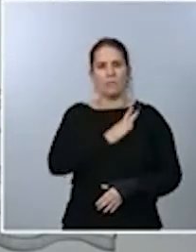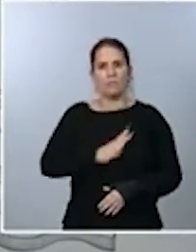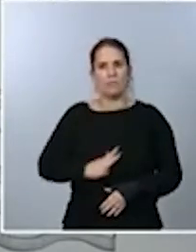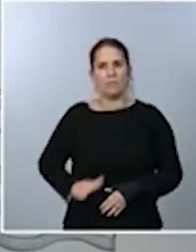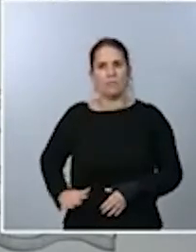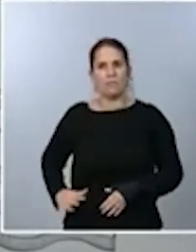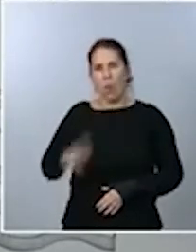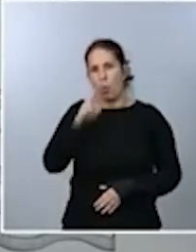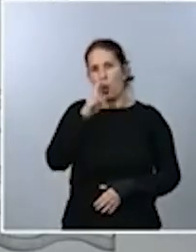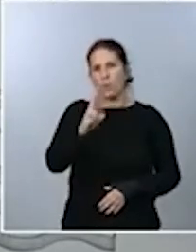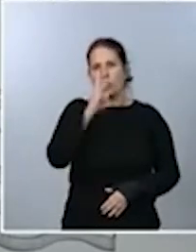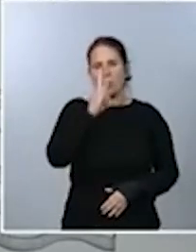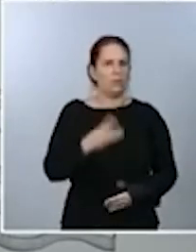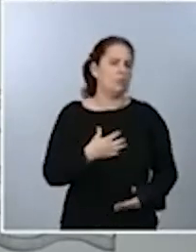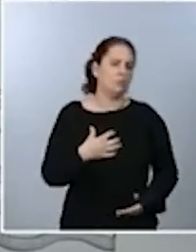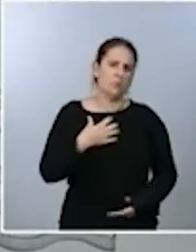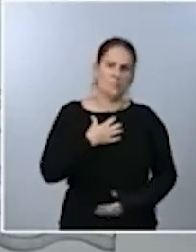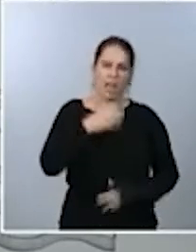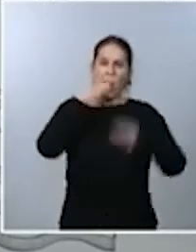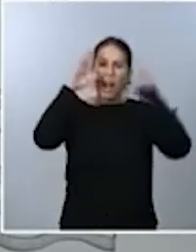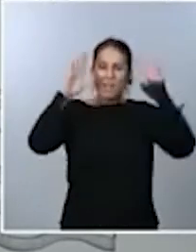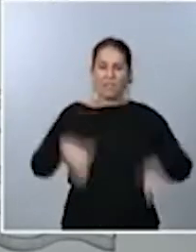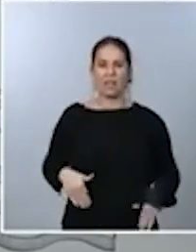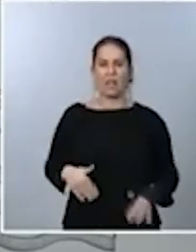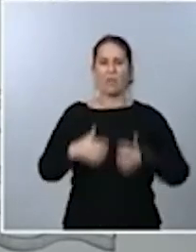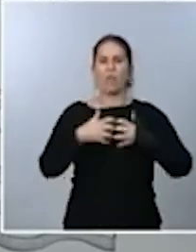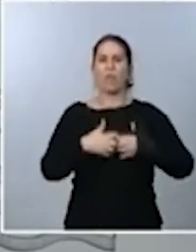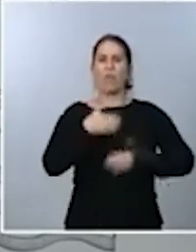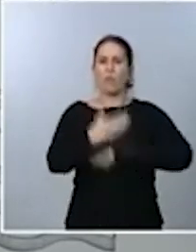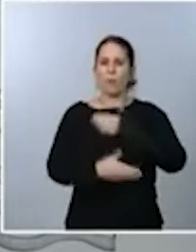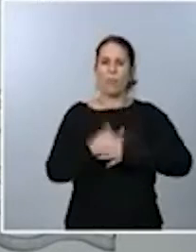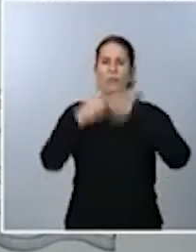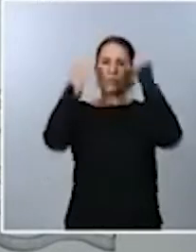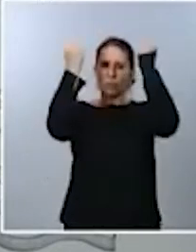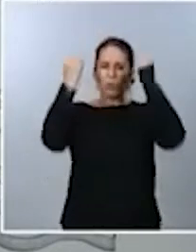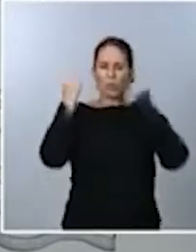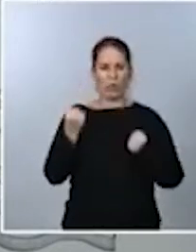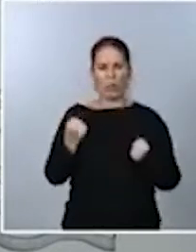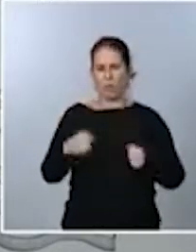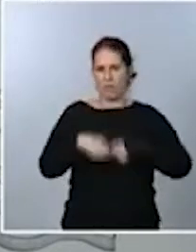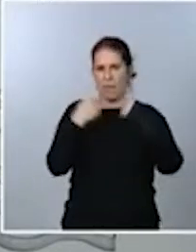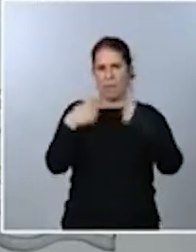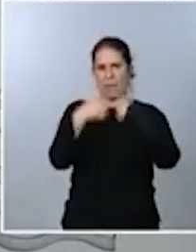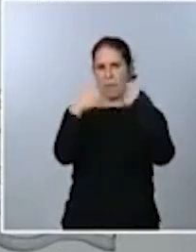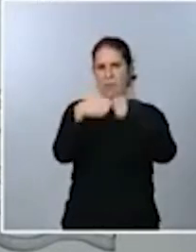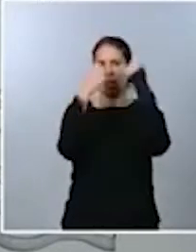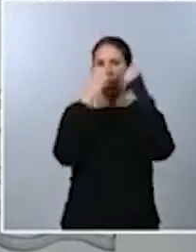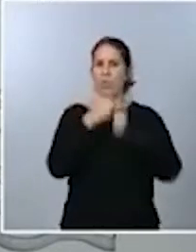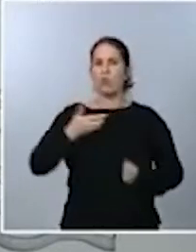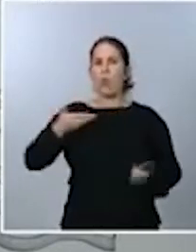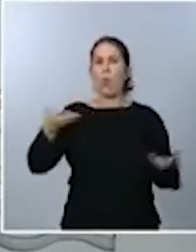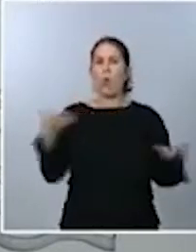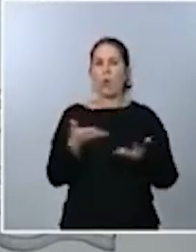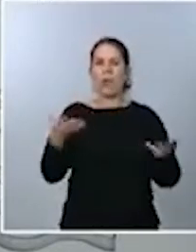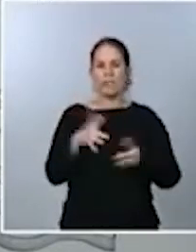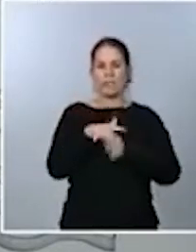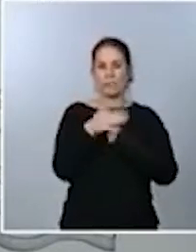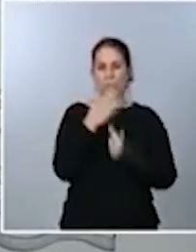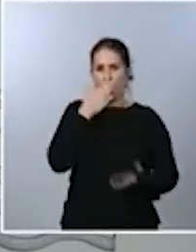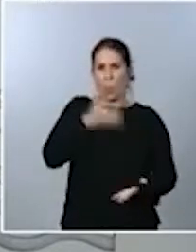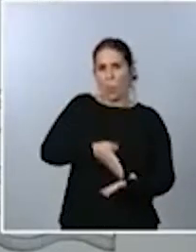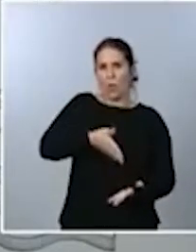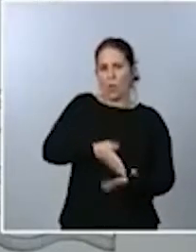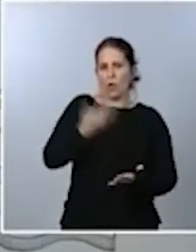que al final degrada el propio funcionamiento institucional. Por eso es urgente salir de esta situación de bloqueo que dura demasiado